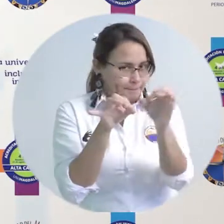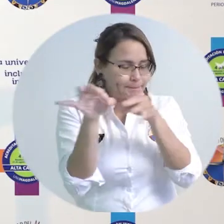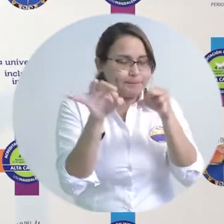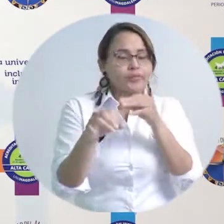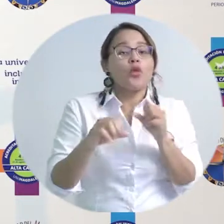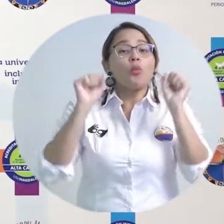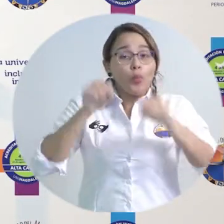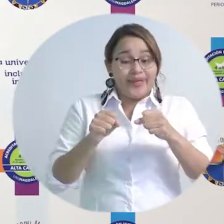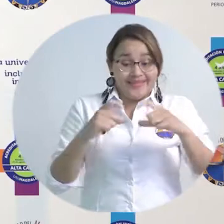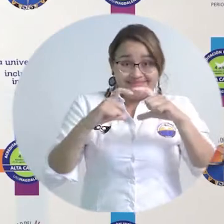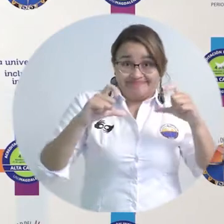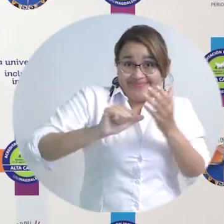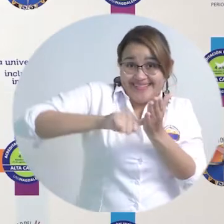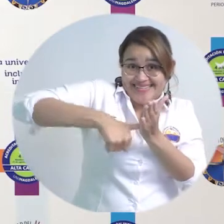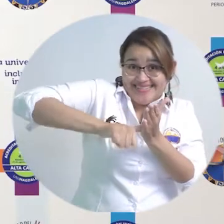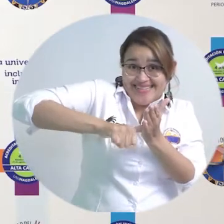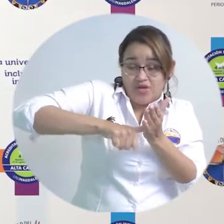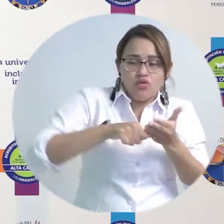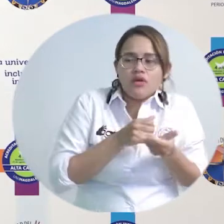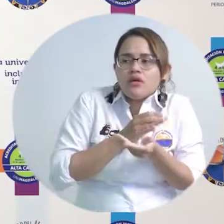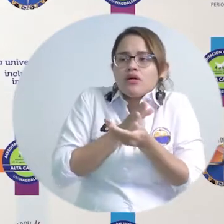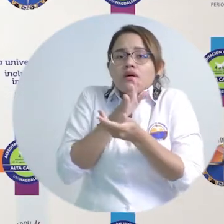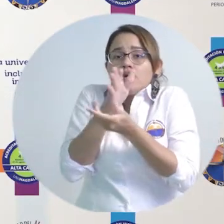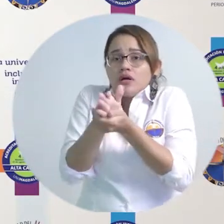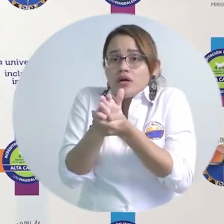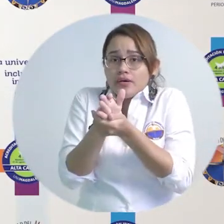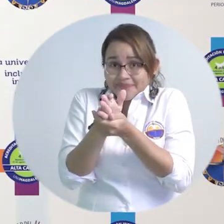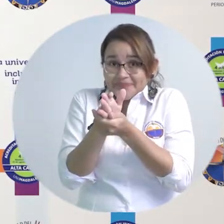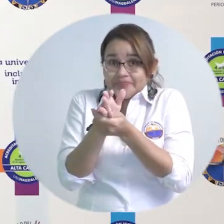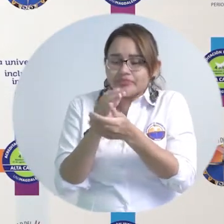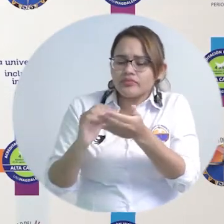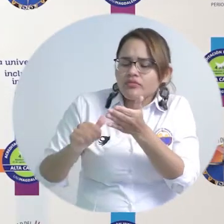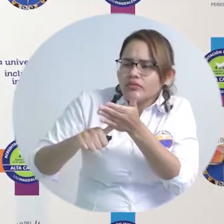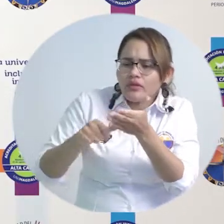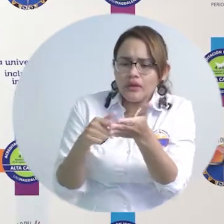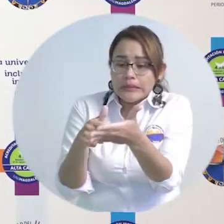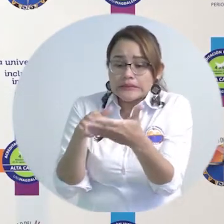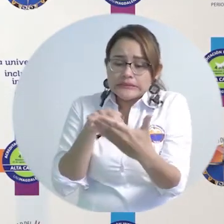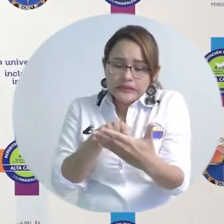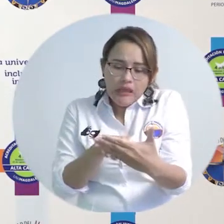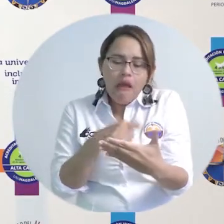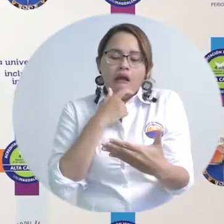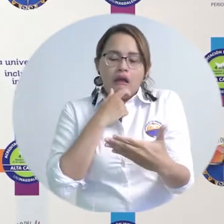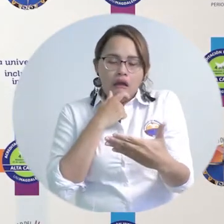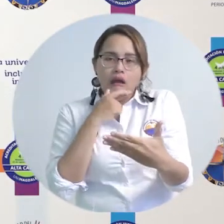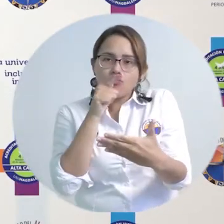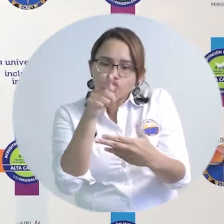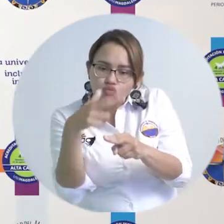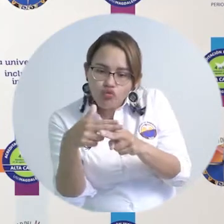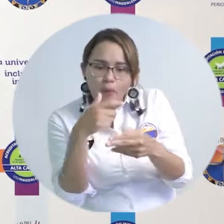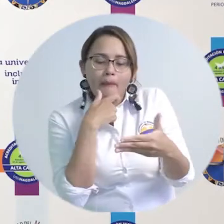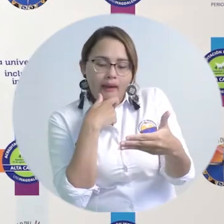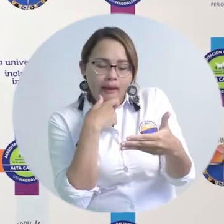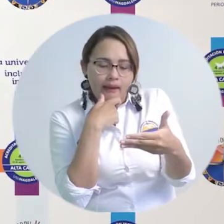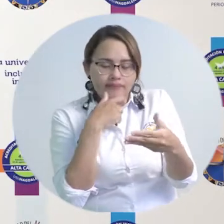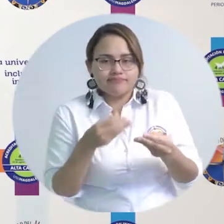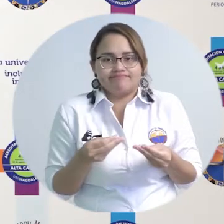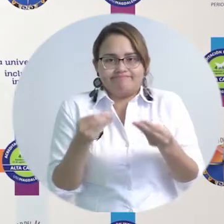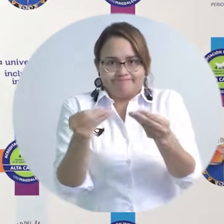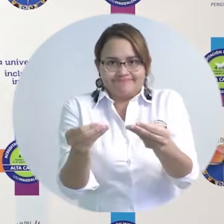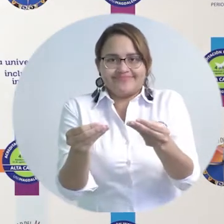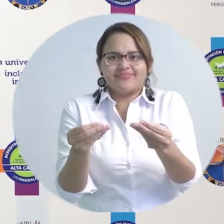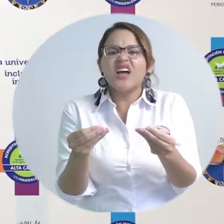En el punto de reclamo van a estar sus datos, van a verificar qué es él. Este bono le va a permitir adquirir un mercado hasta por